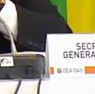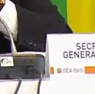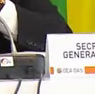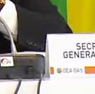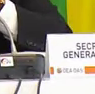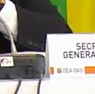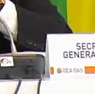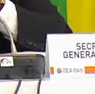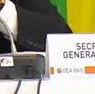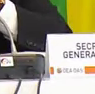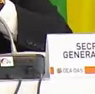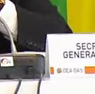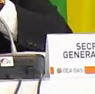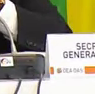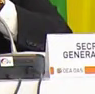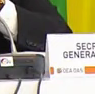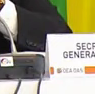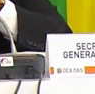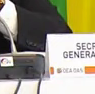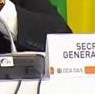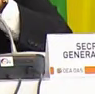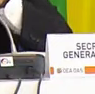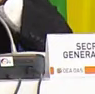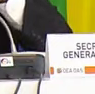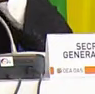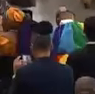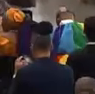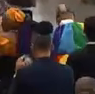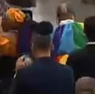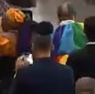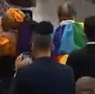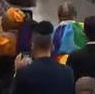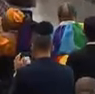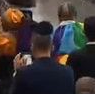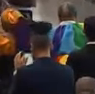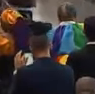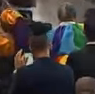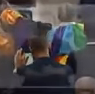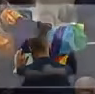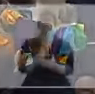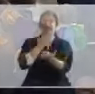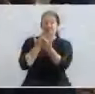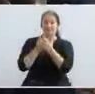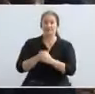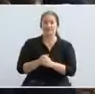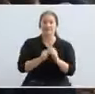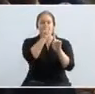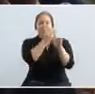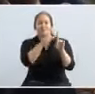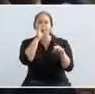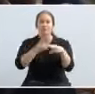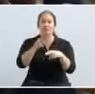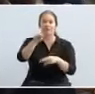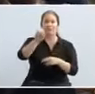Desarrollo de la Familia. Señora Jauregui, tiene usted la palabra. Muchísimas gracias. Moisés Naín, el reconocido